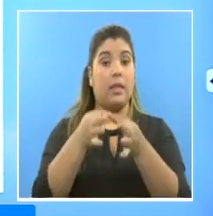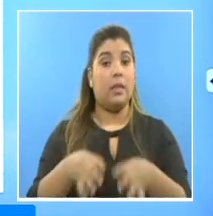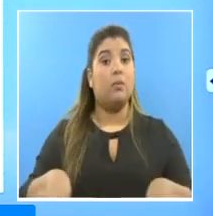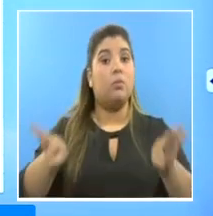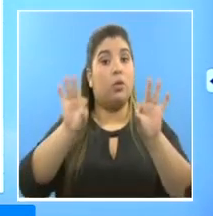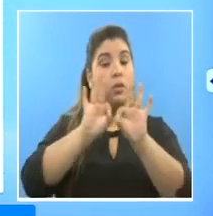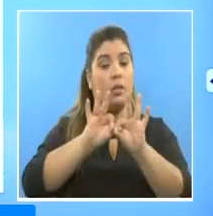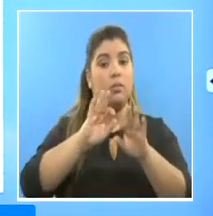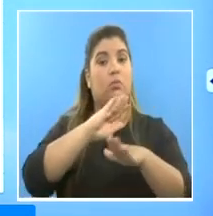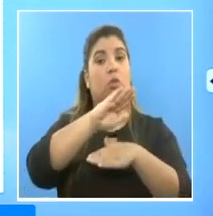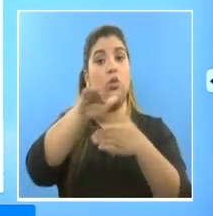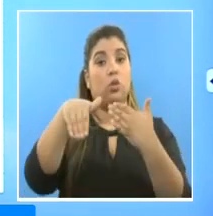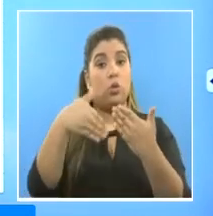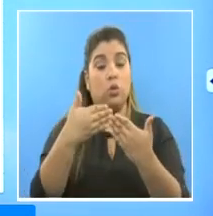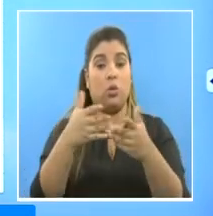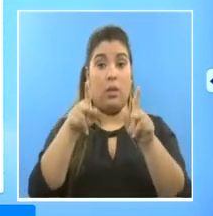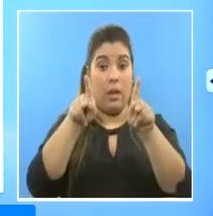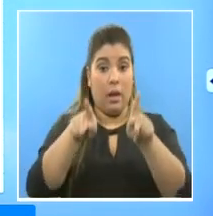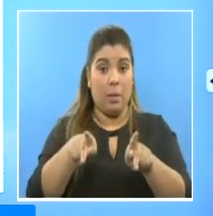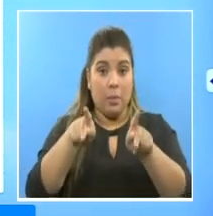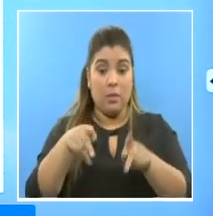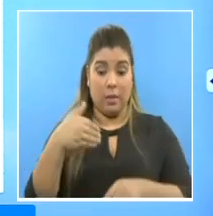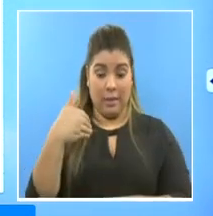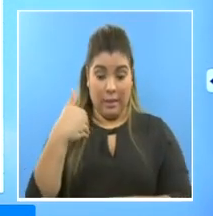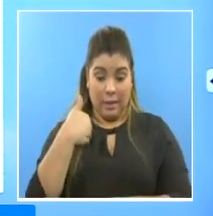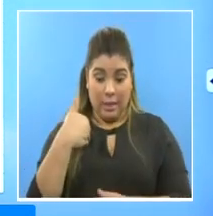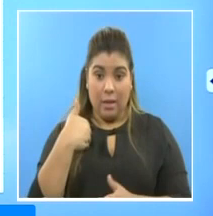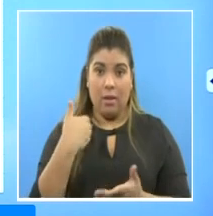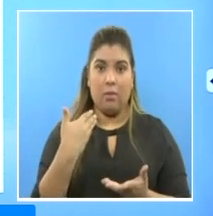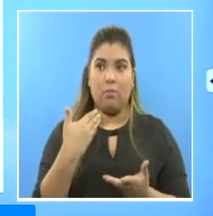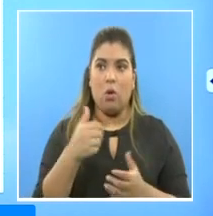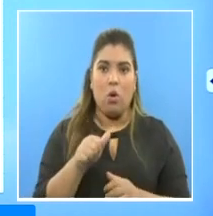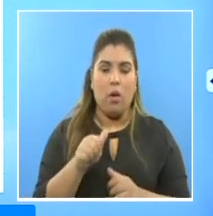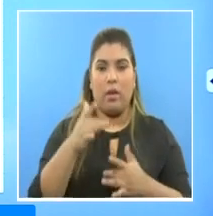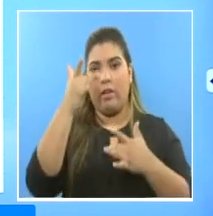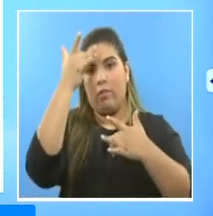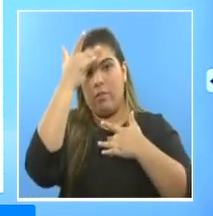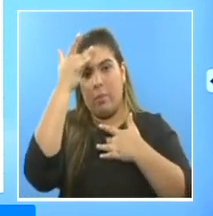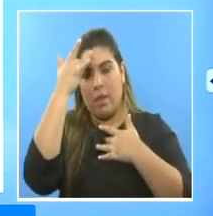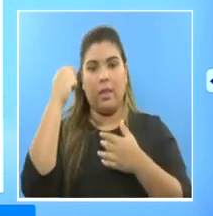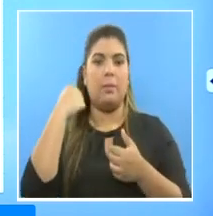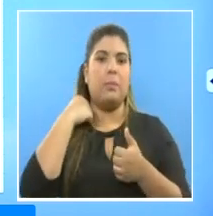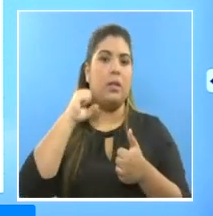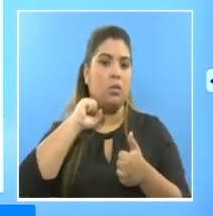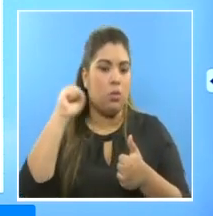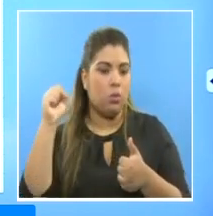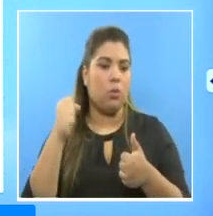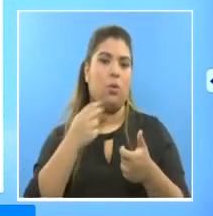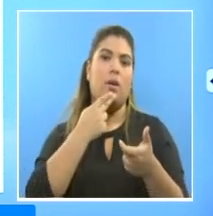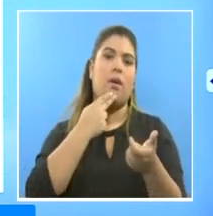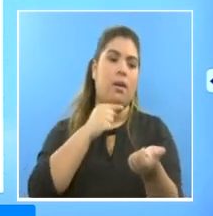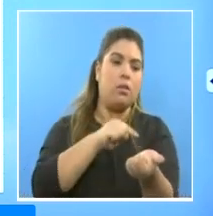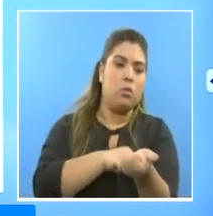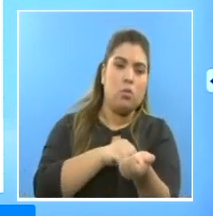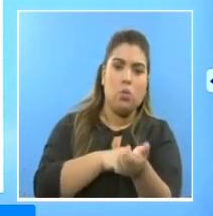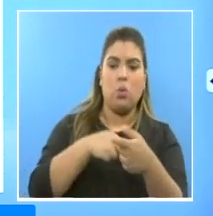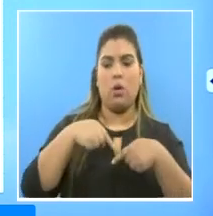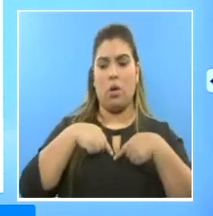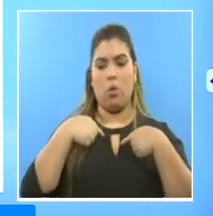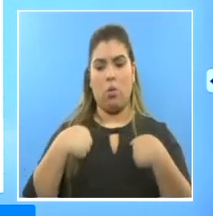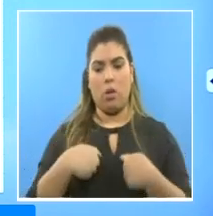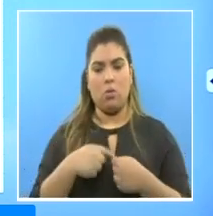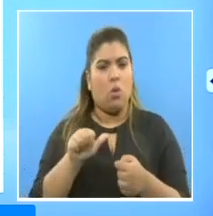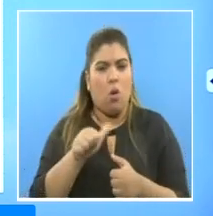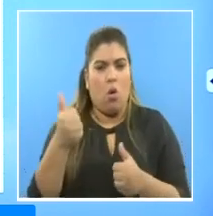personas que tienen padecimientos crónicos acudan a sus controles de